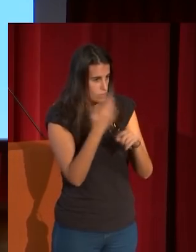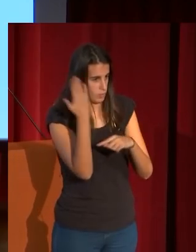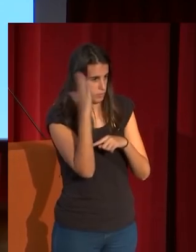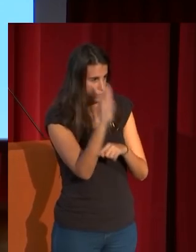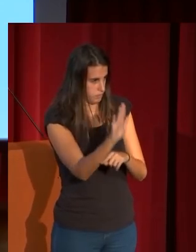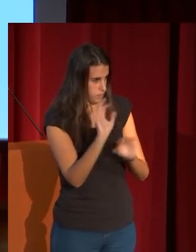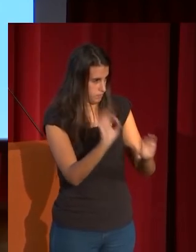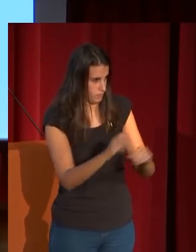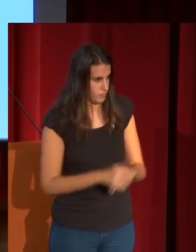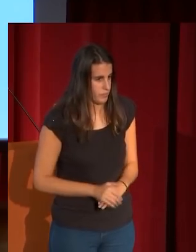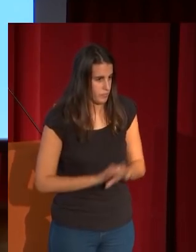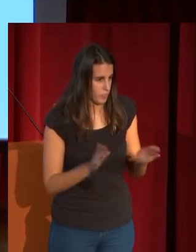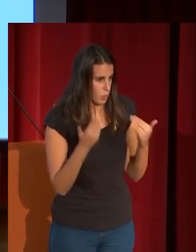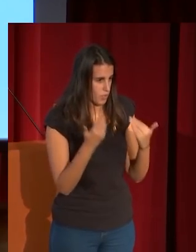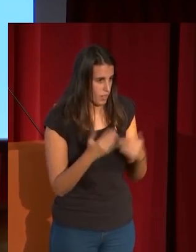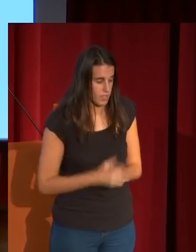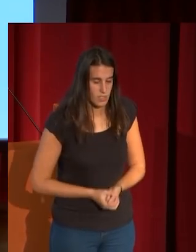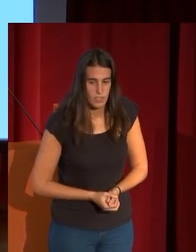pretendido rescatar muchas gracias